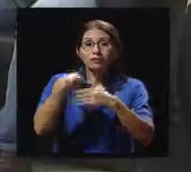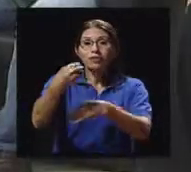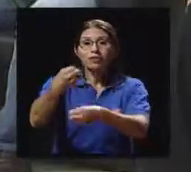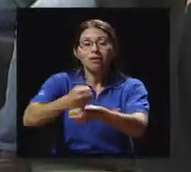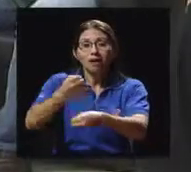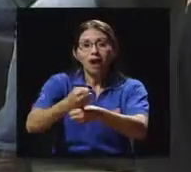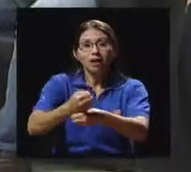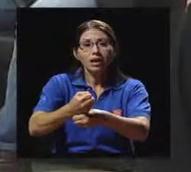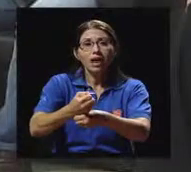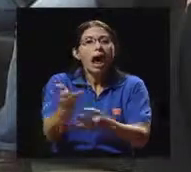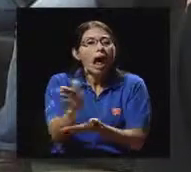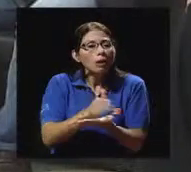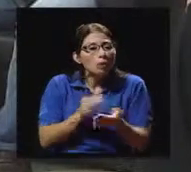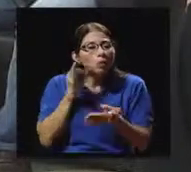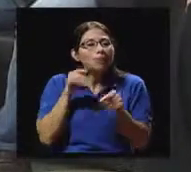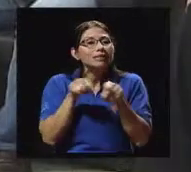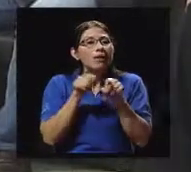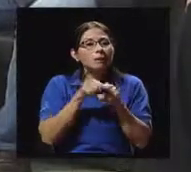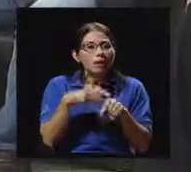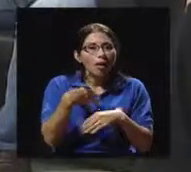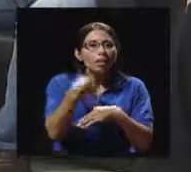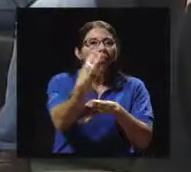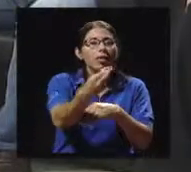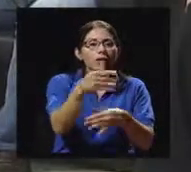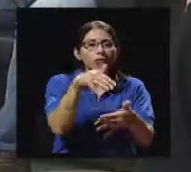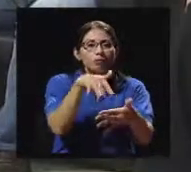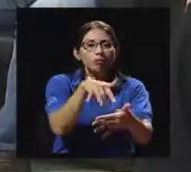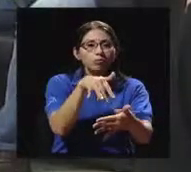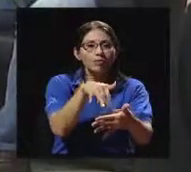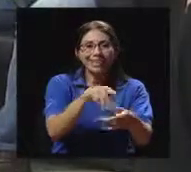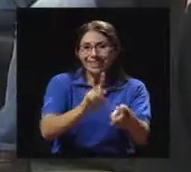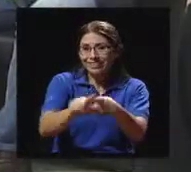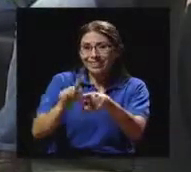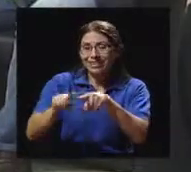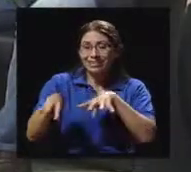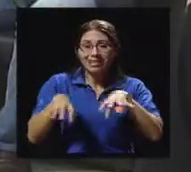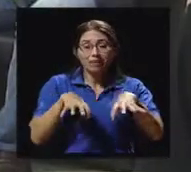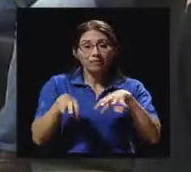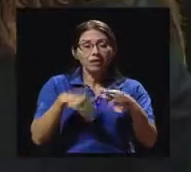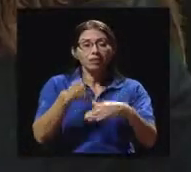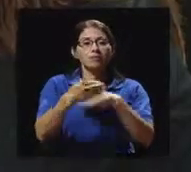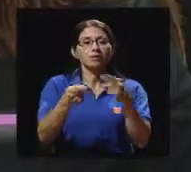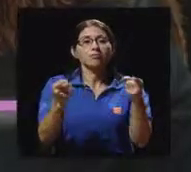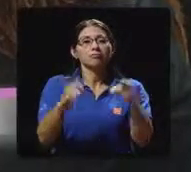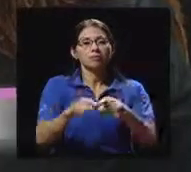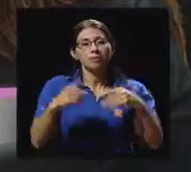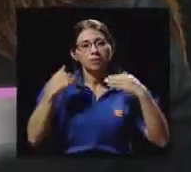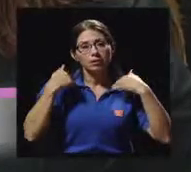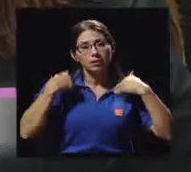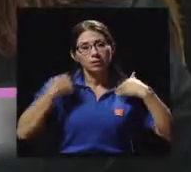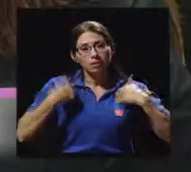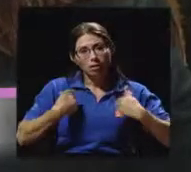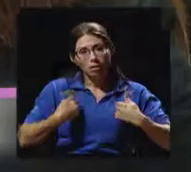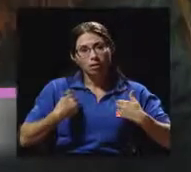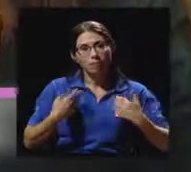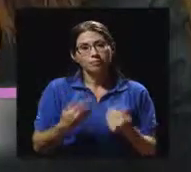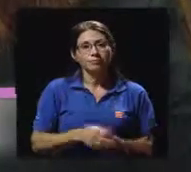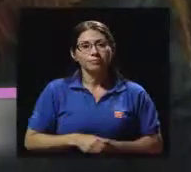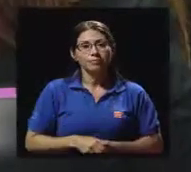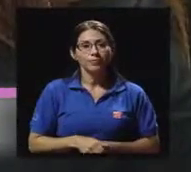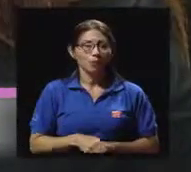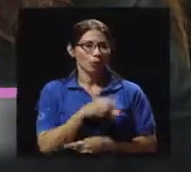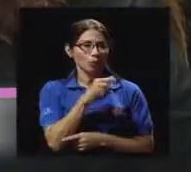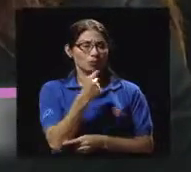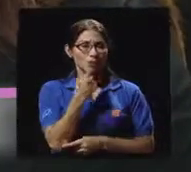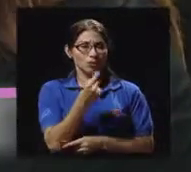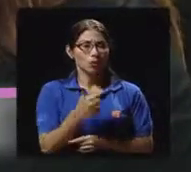estudios y otras actividades que nos generan agotamiento, básicamente. Cuando usted menciona, Milagro, el